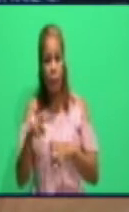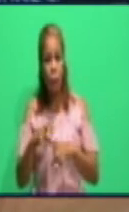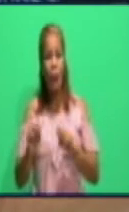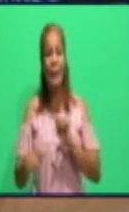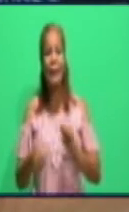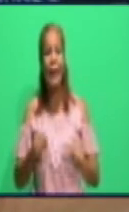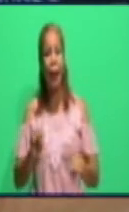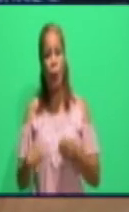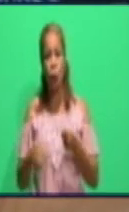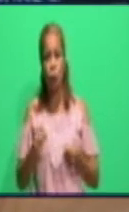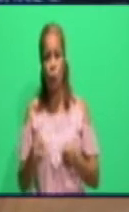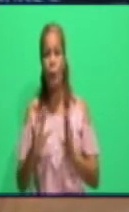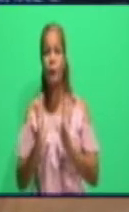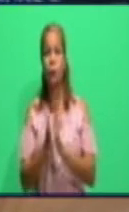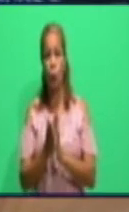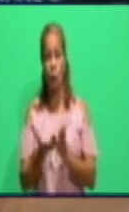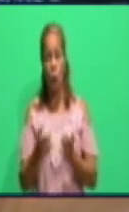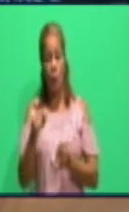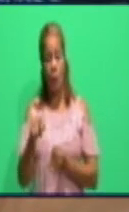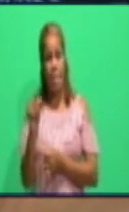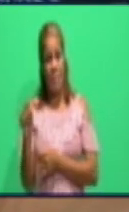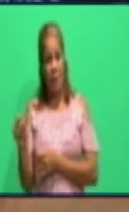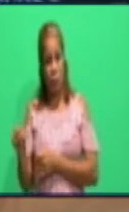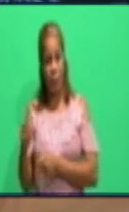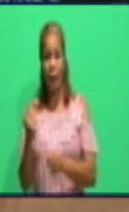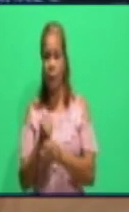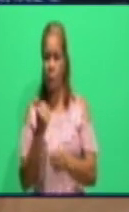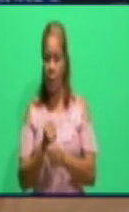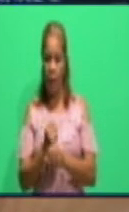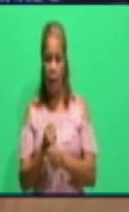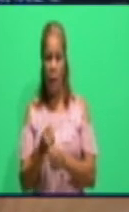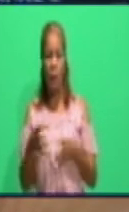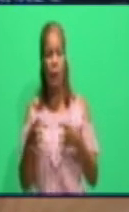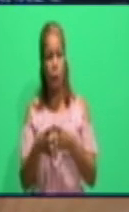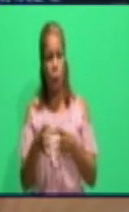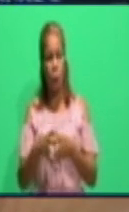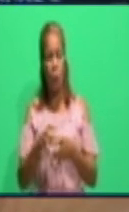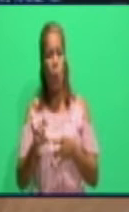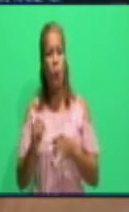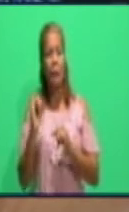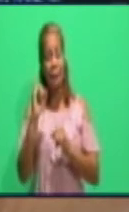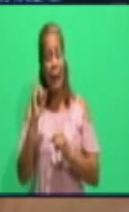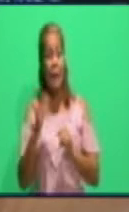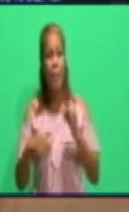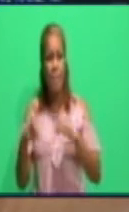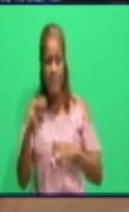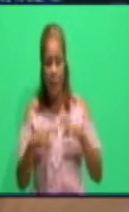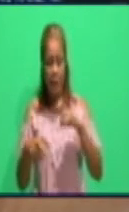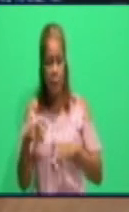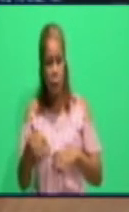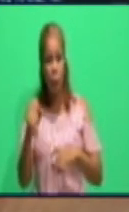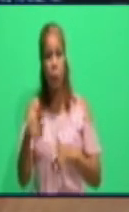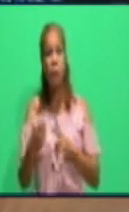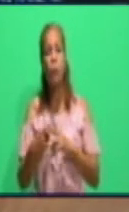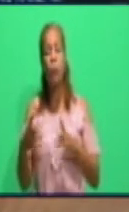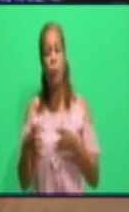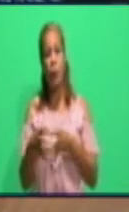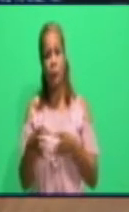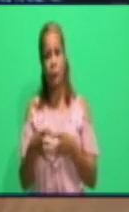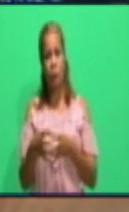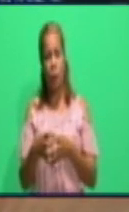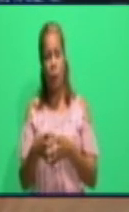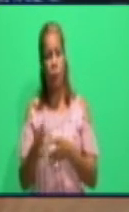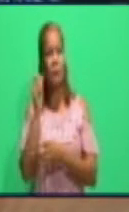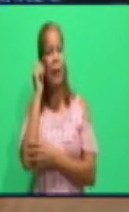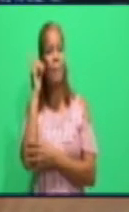con los compañeros de inspección en el territorio, que también nos han dado resultados y hemos buscado un grupo más de elementos y de